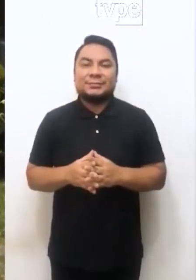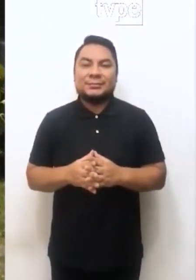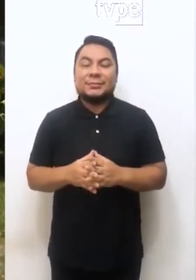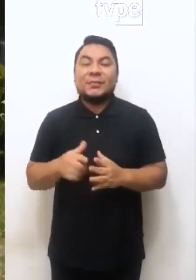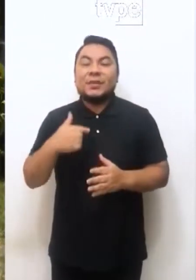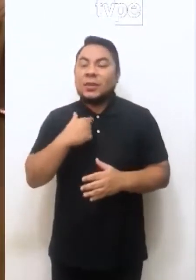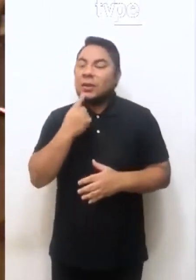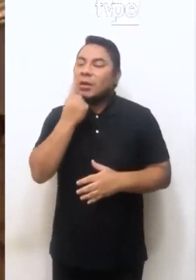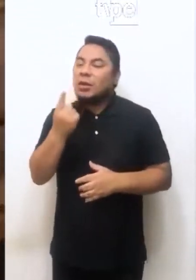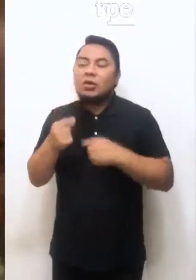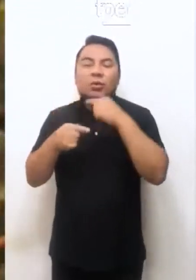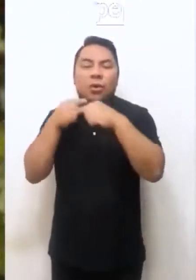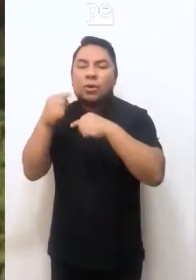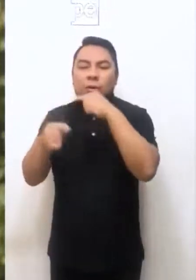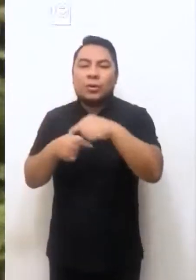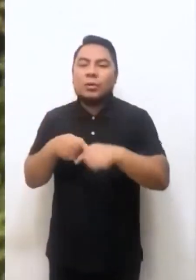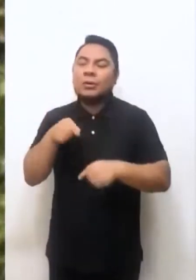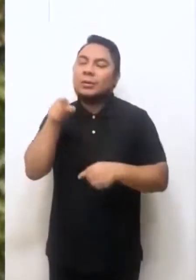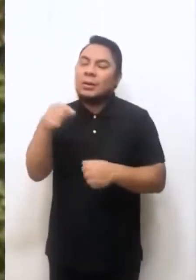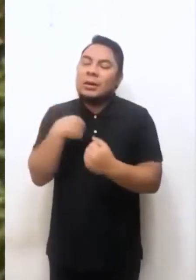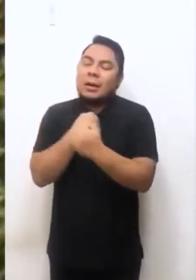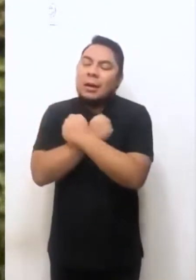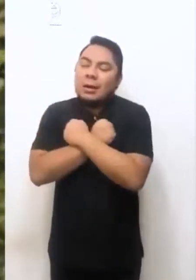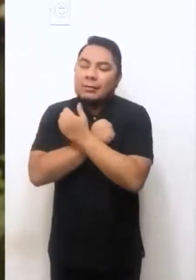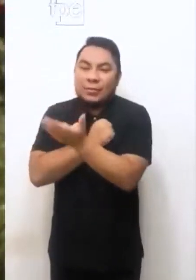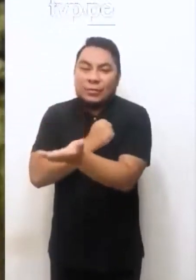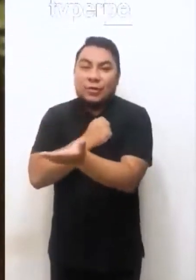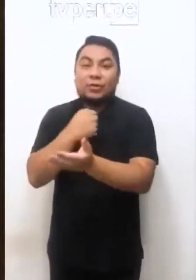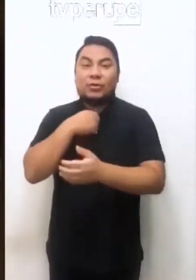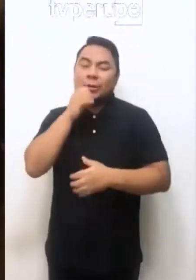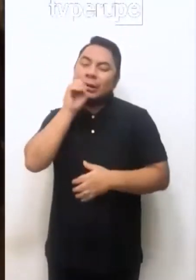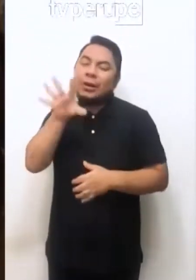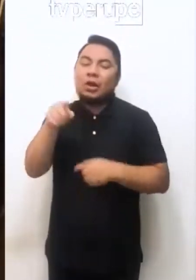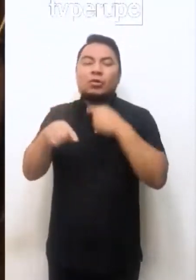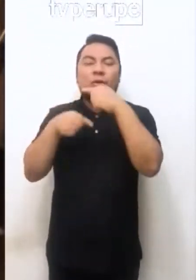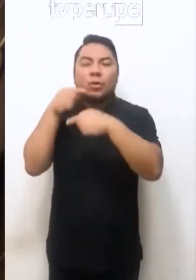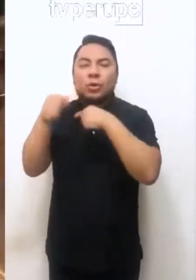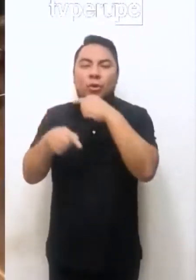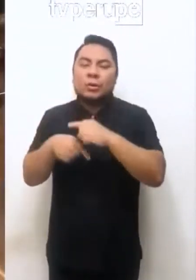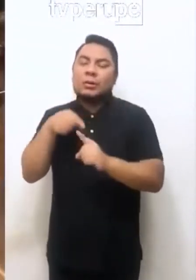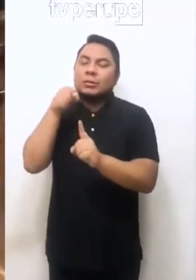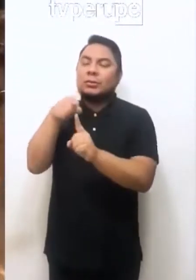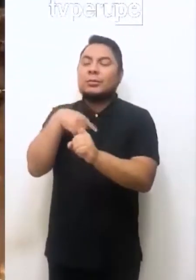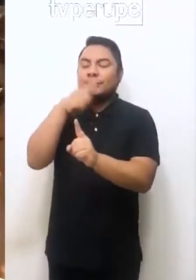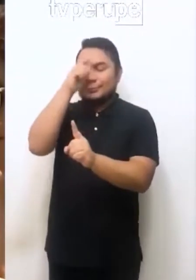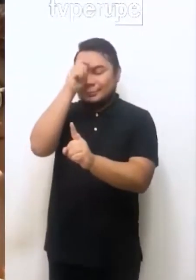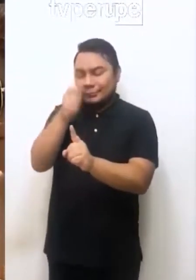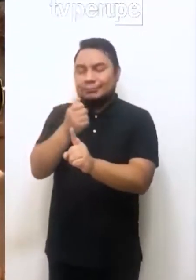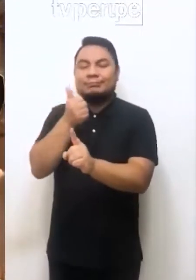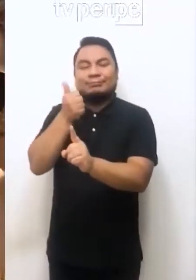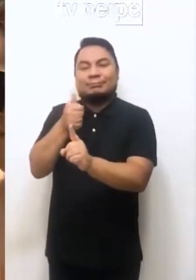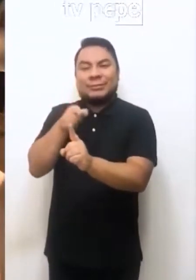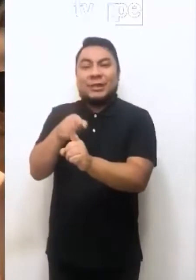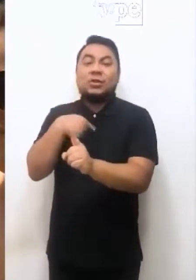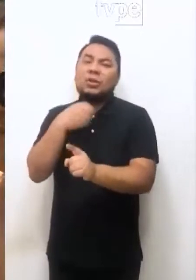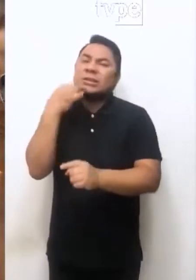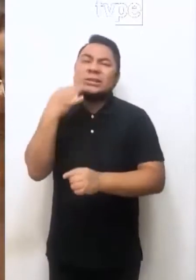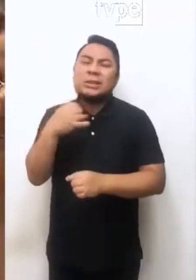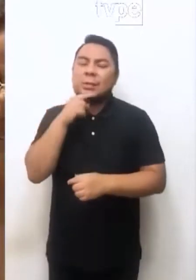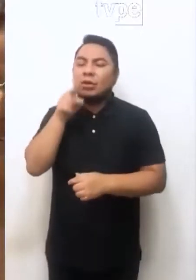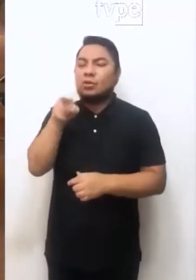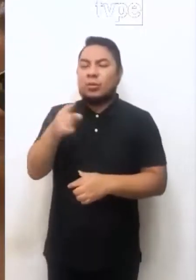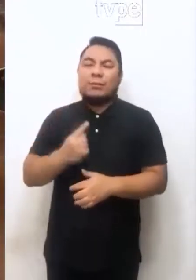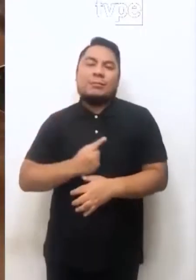Le digo todos los días que la amo, le digo todos los días que la admiro, le digo que